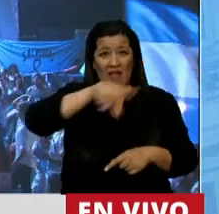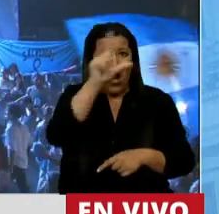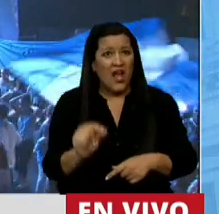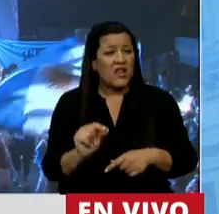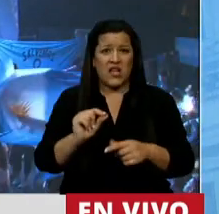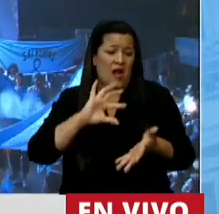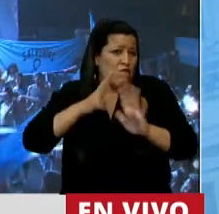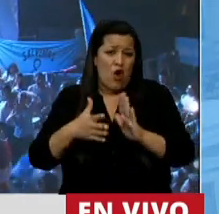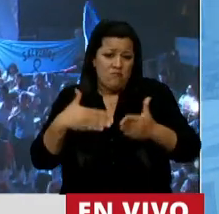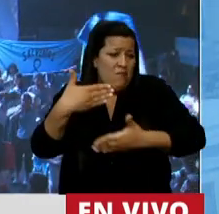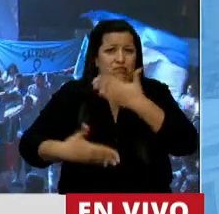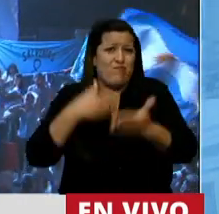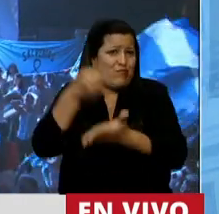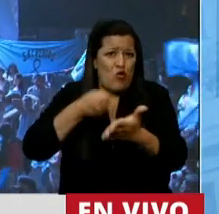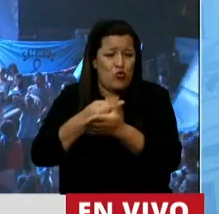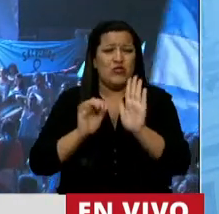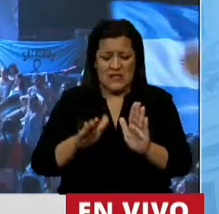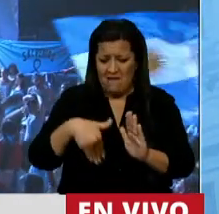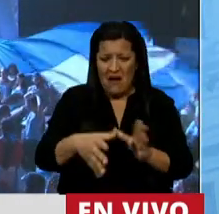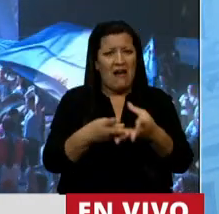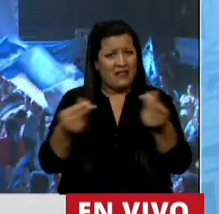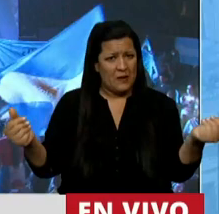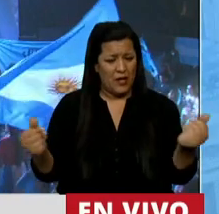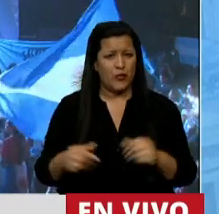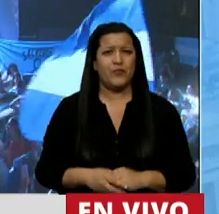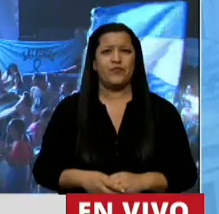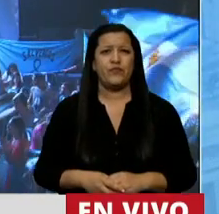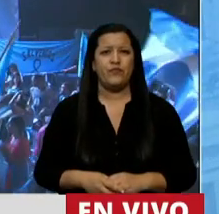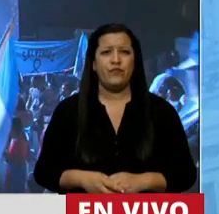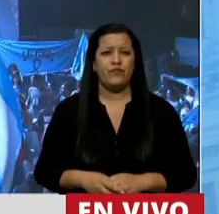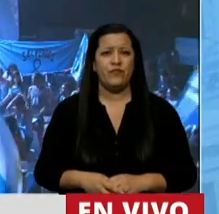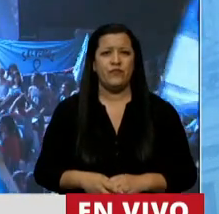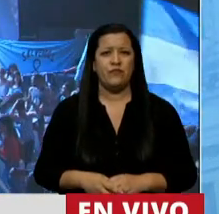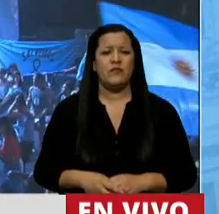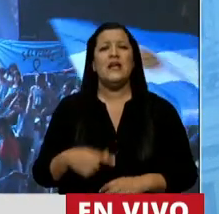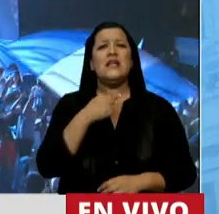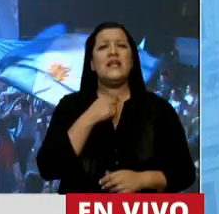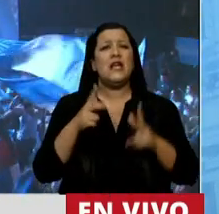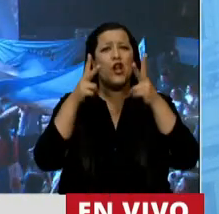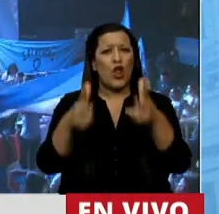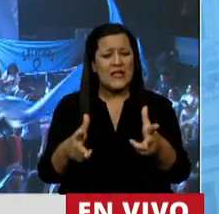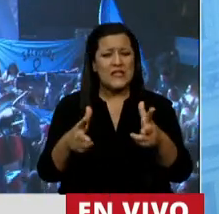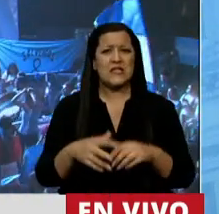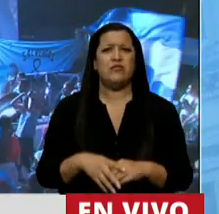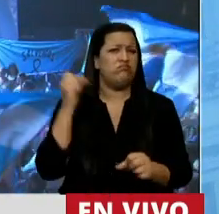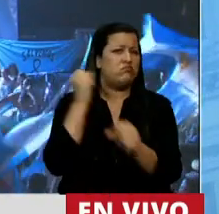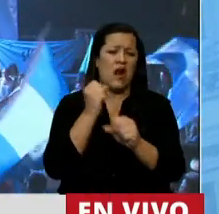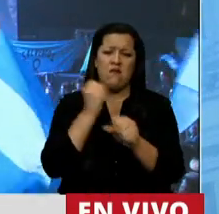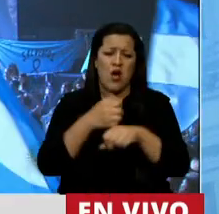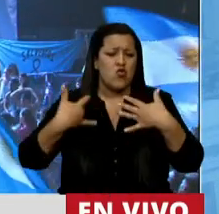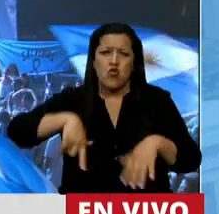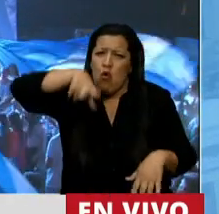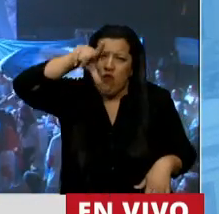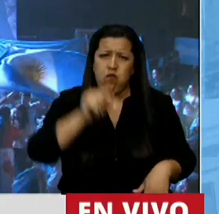transitar ese camino. Para terminar, señor Presidente, no quiero dejar de destacar el trabajo intenso,